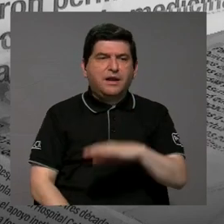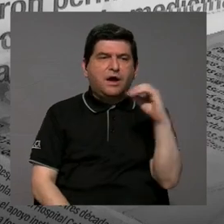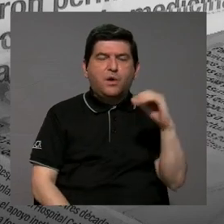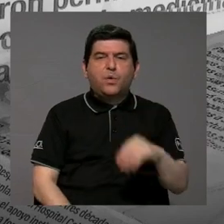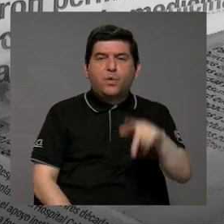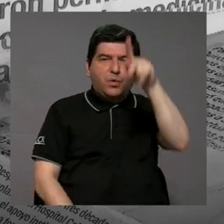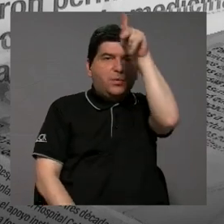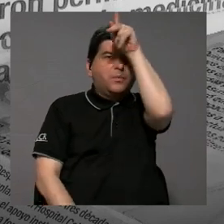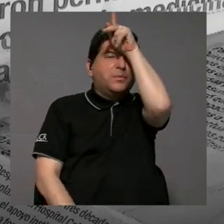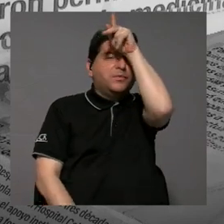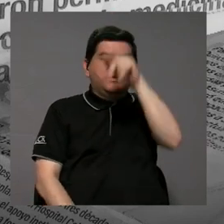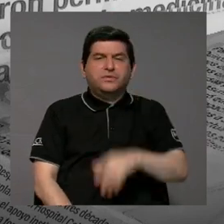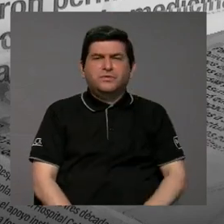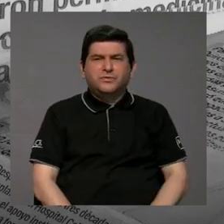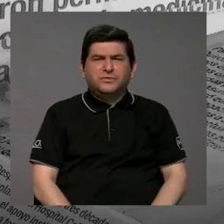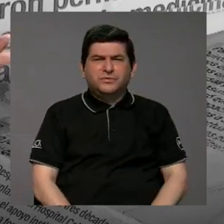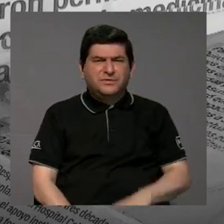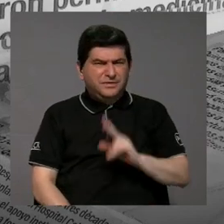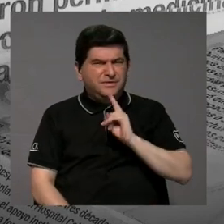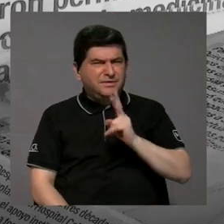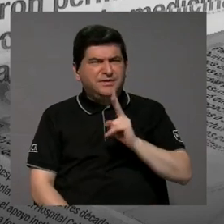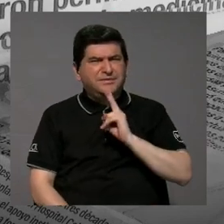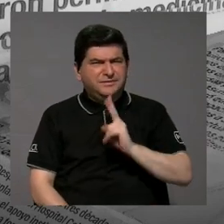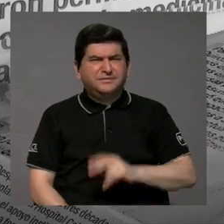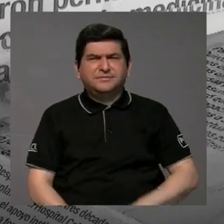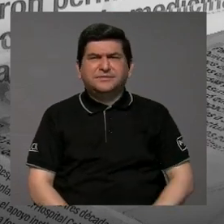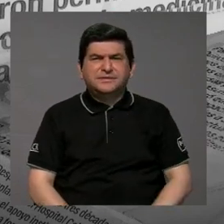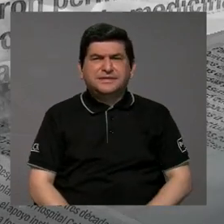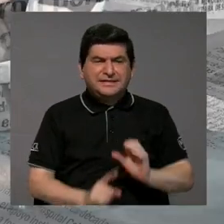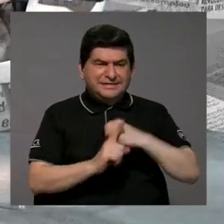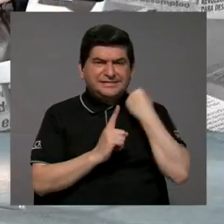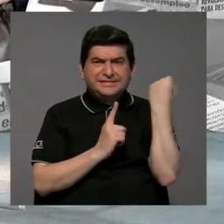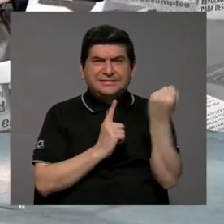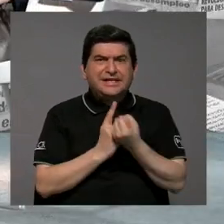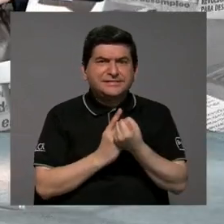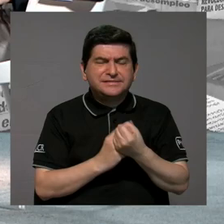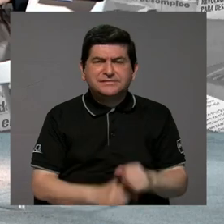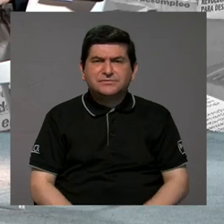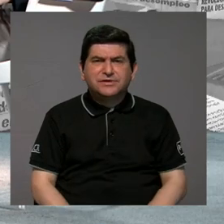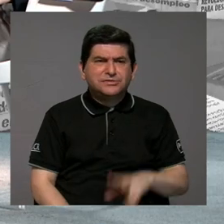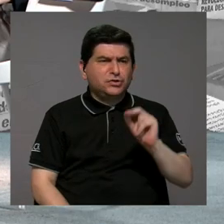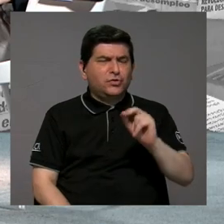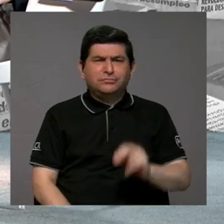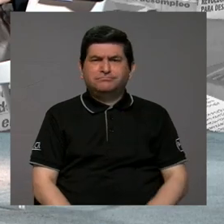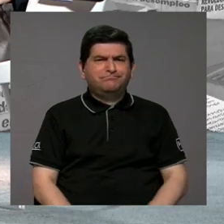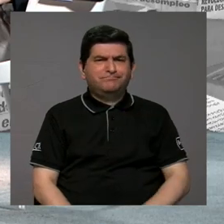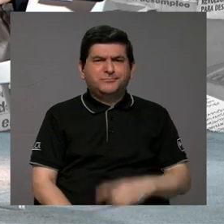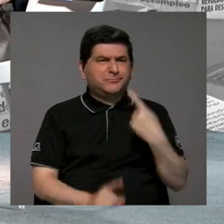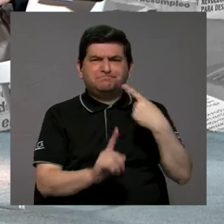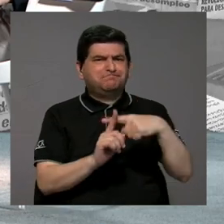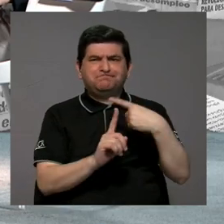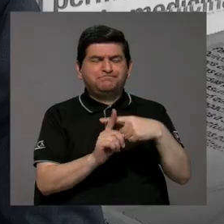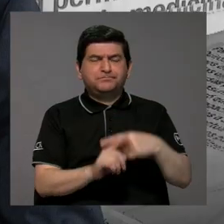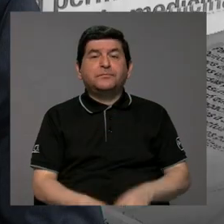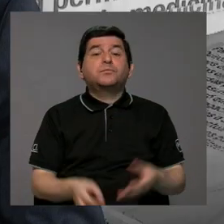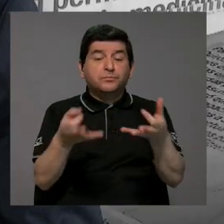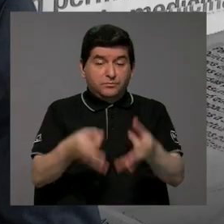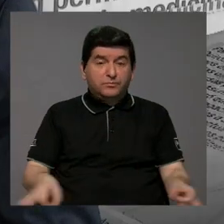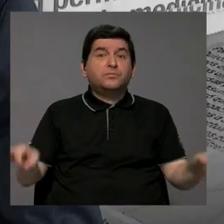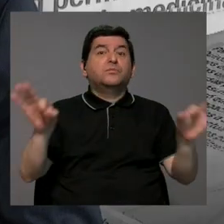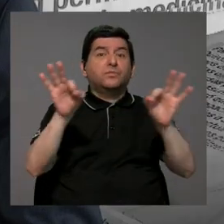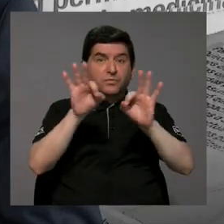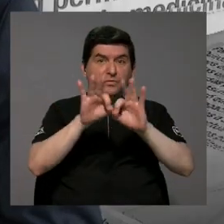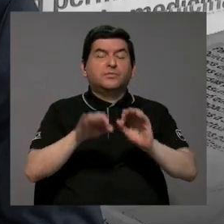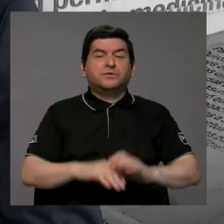si uno ve hacia Perú, en realidad la situación no es favorable. Sí, eso es